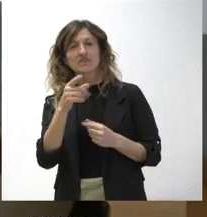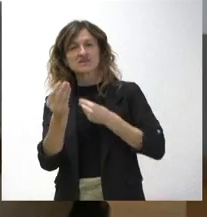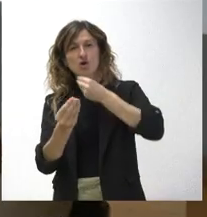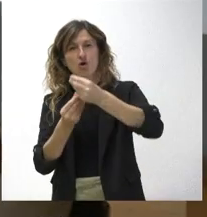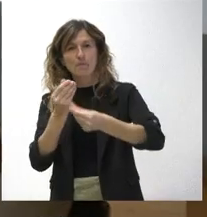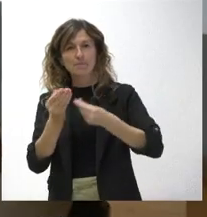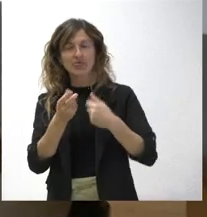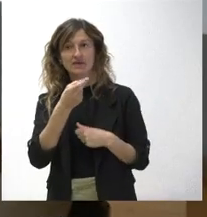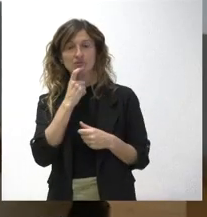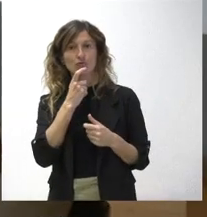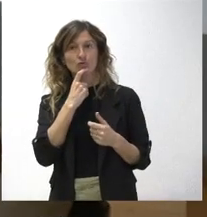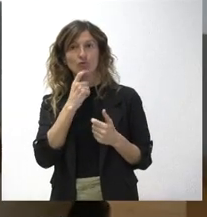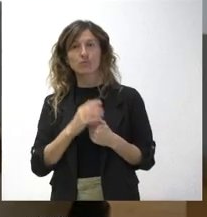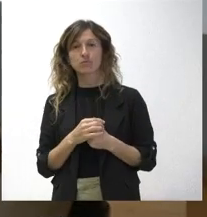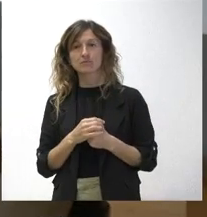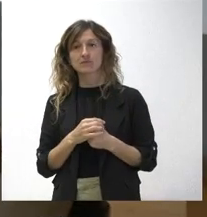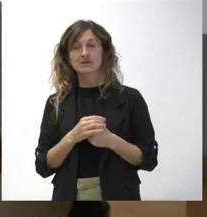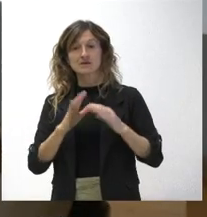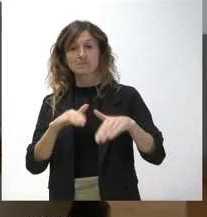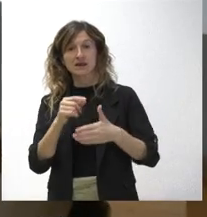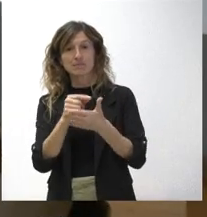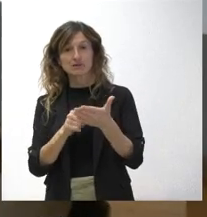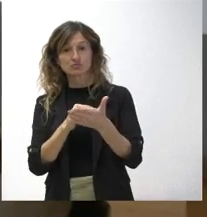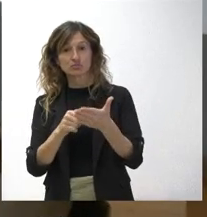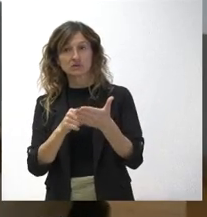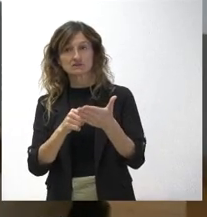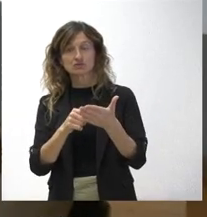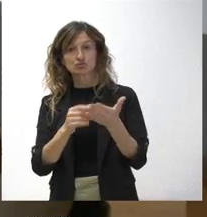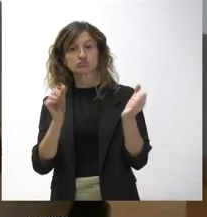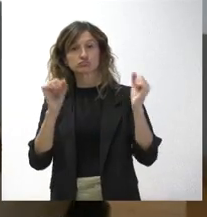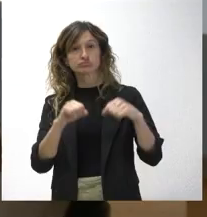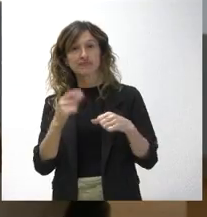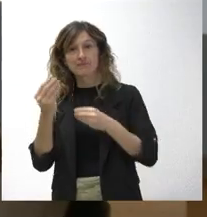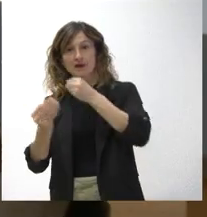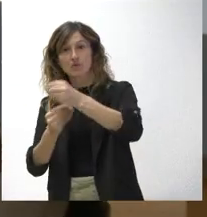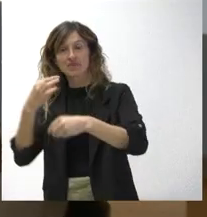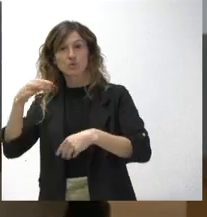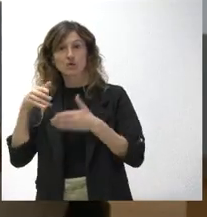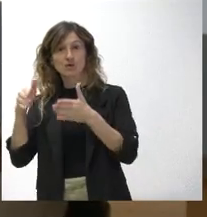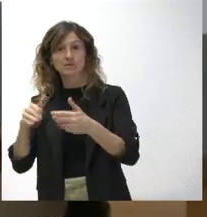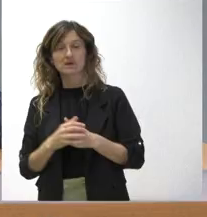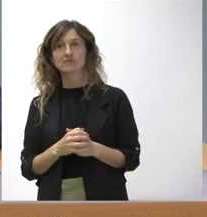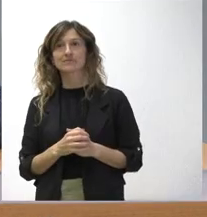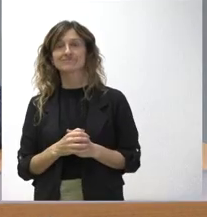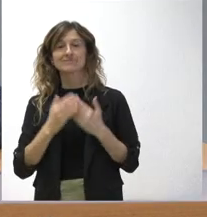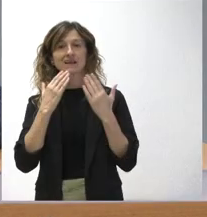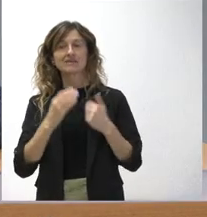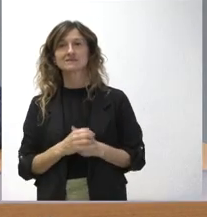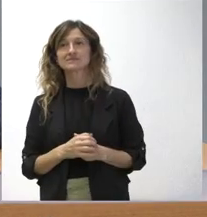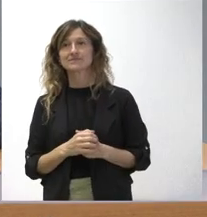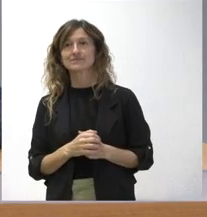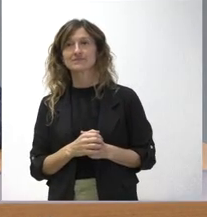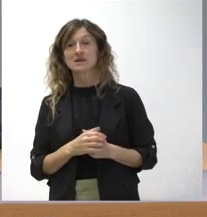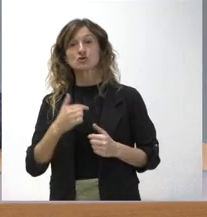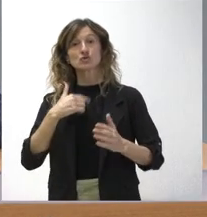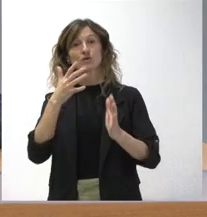porque parece que esta es la única vía para poder sacar adelante los presupuestos en la comunidad. Gracias. Bueno, ya les he